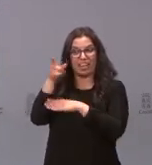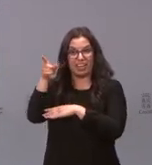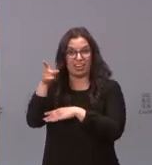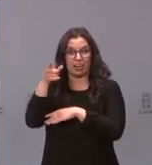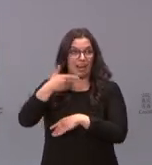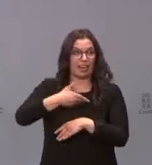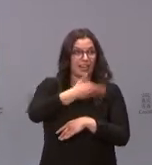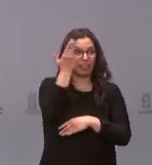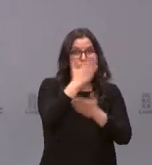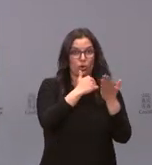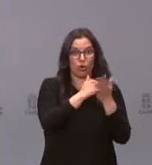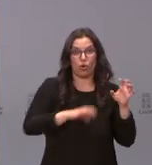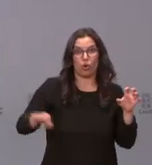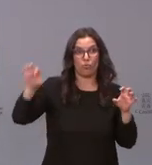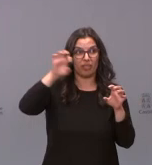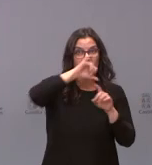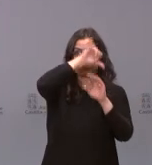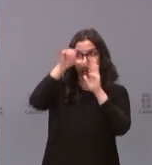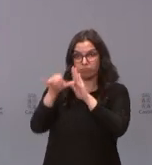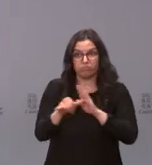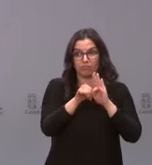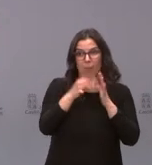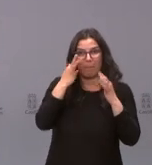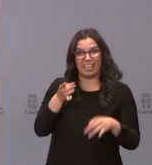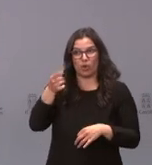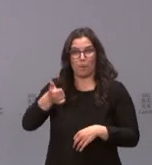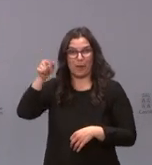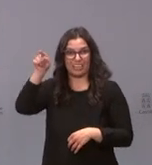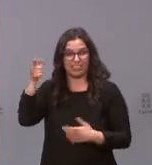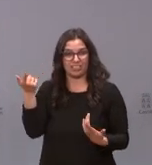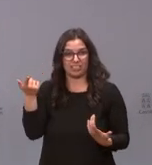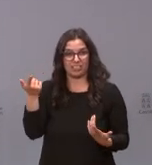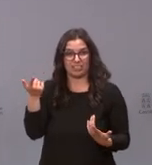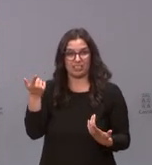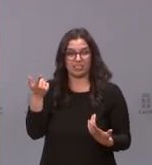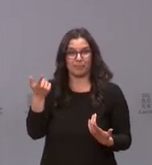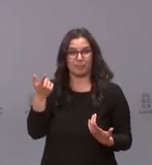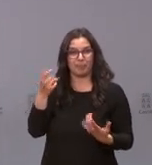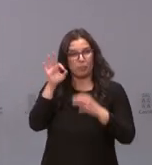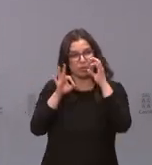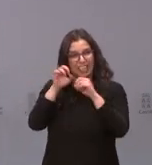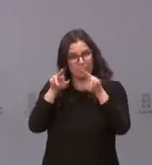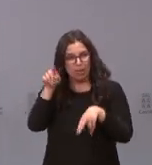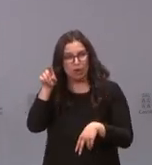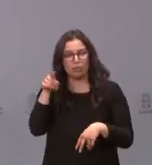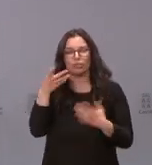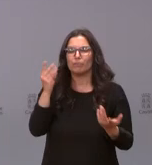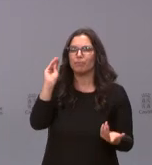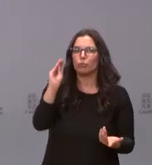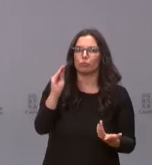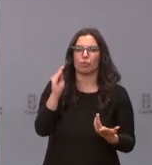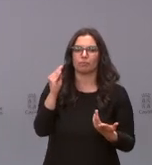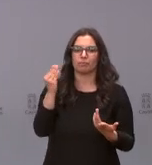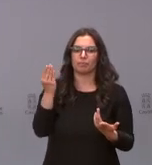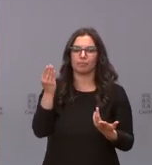las comunidades autónomas que tenemos limítrofes, donde las incidencias acumuladas son más bajas. La pregunta es por qué no han